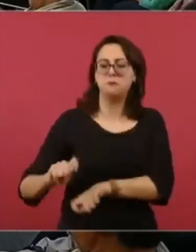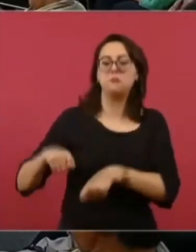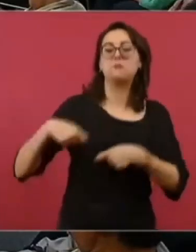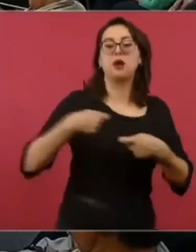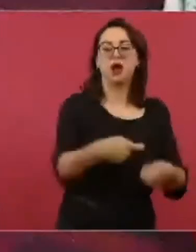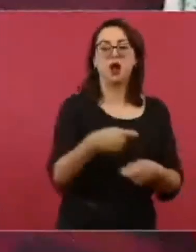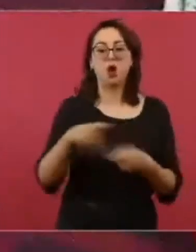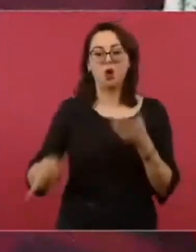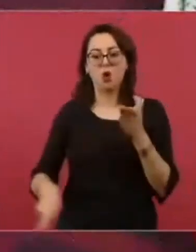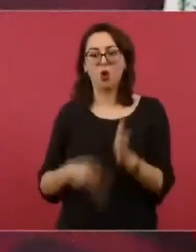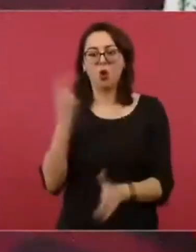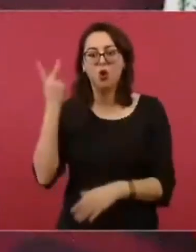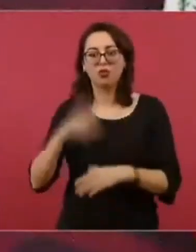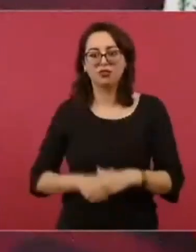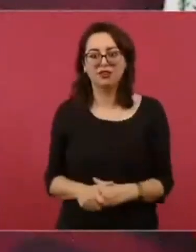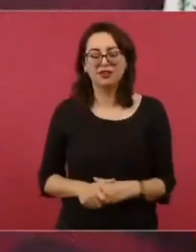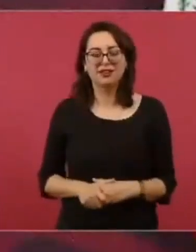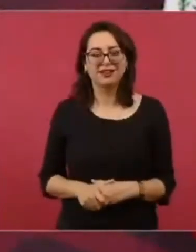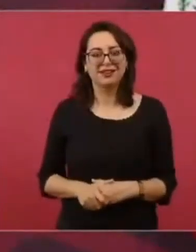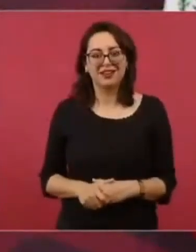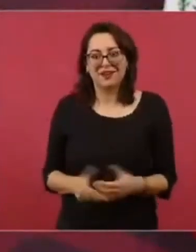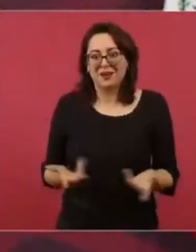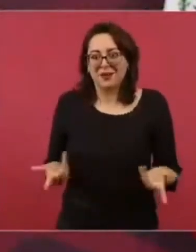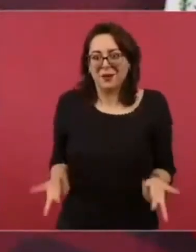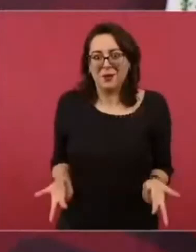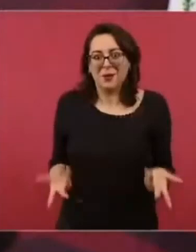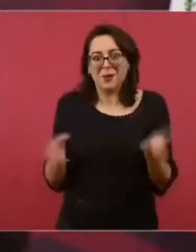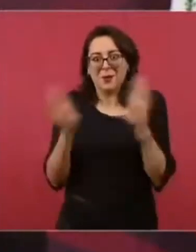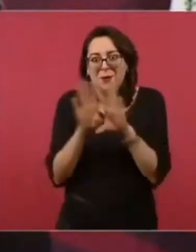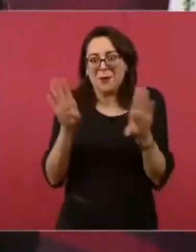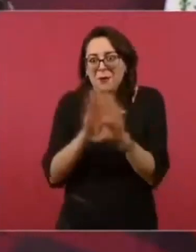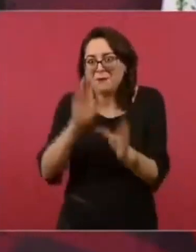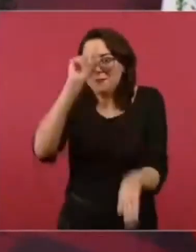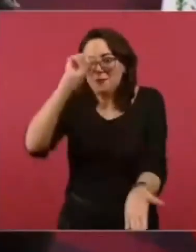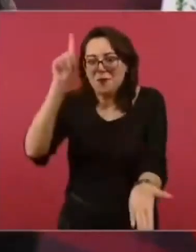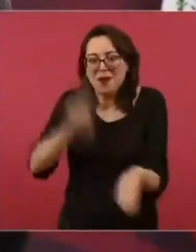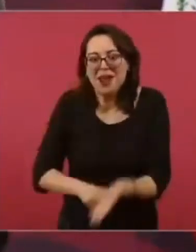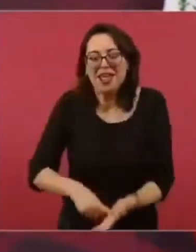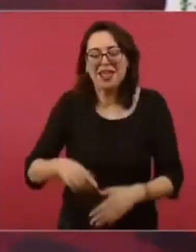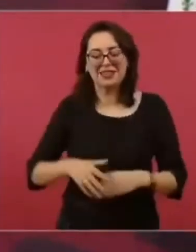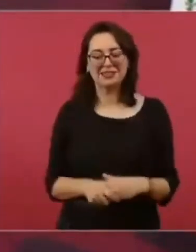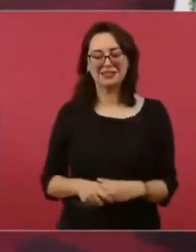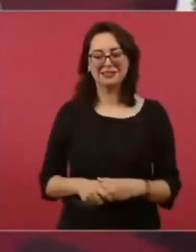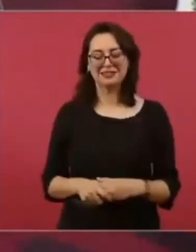la demanda original del PAN.